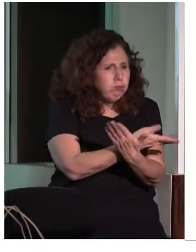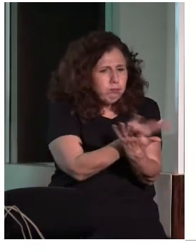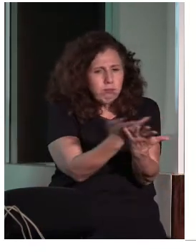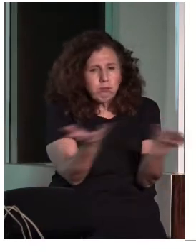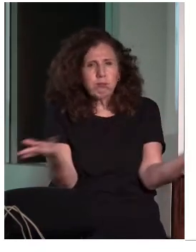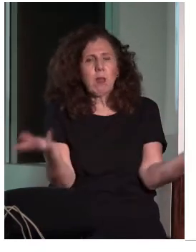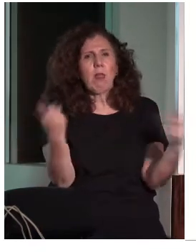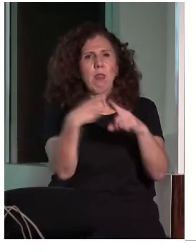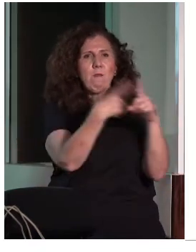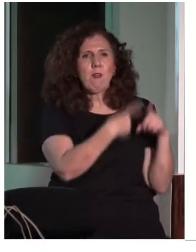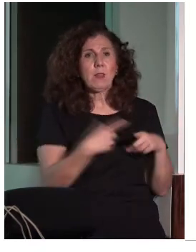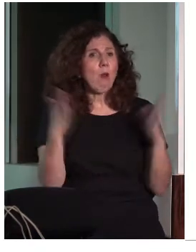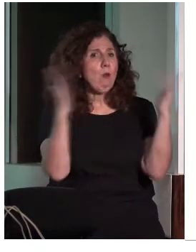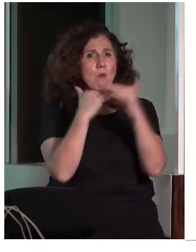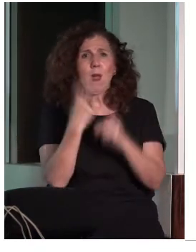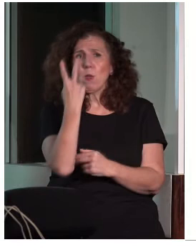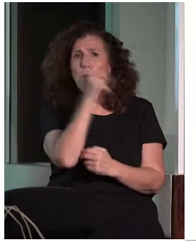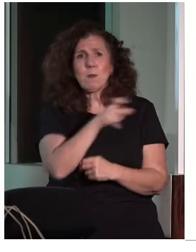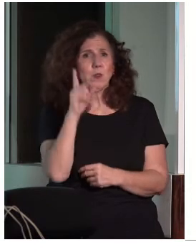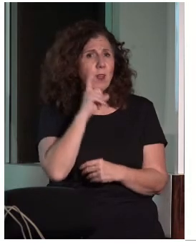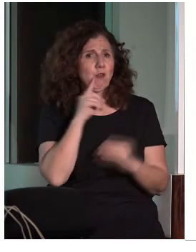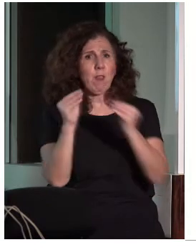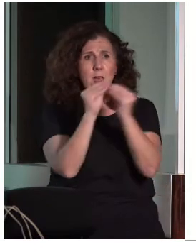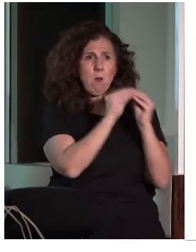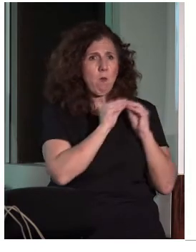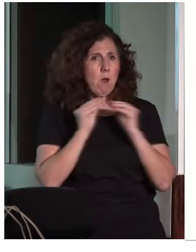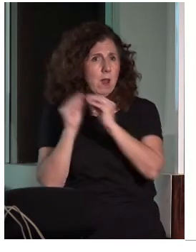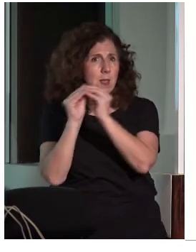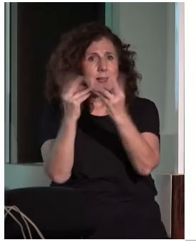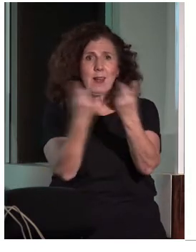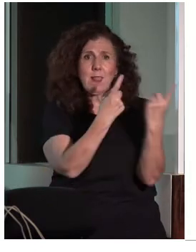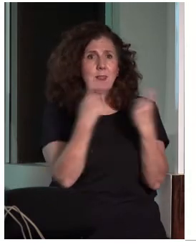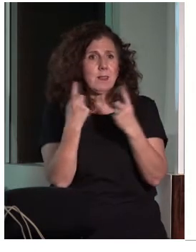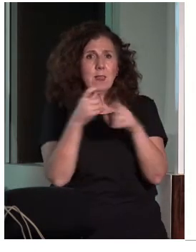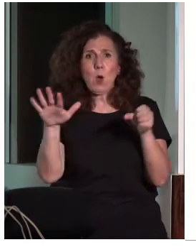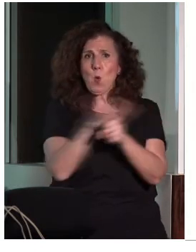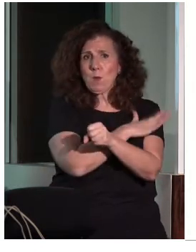lo que estoy repitiendo todo el rato, que no hay dos personas sordas iguales y que sus necesidades se cubren de manera diferente.